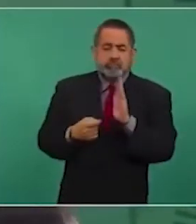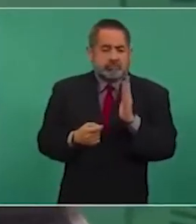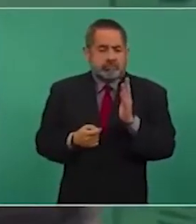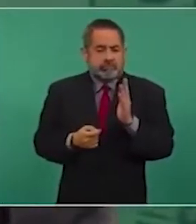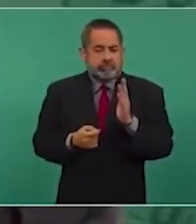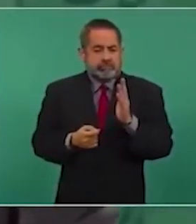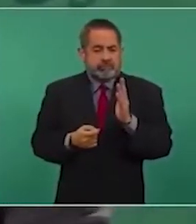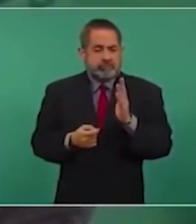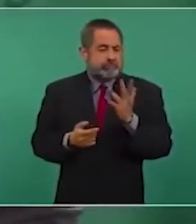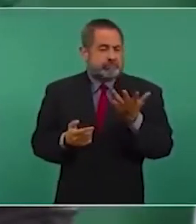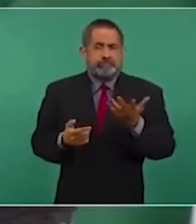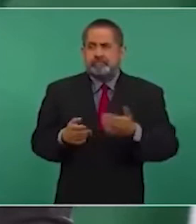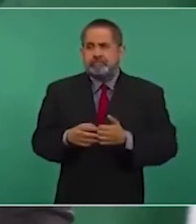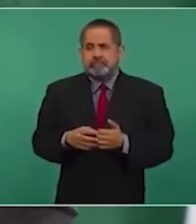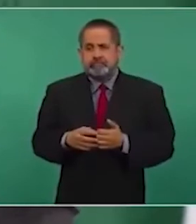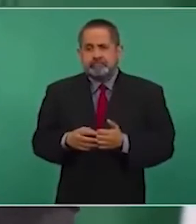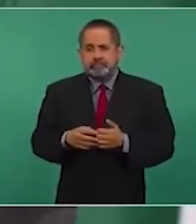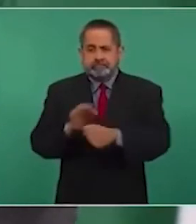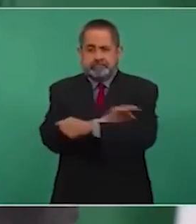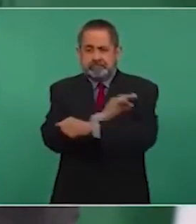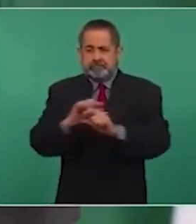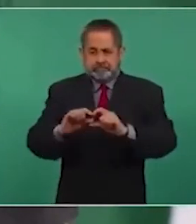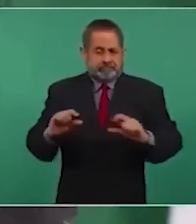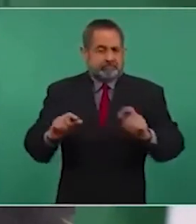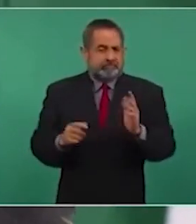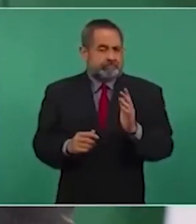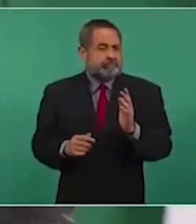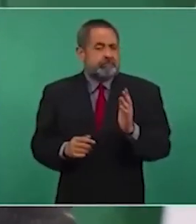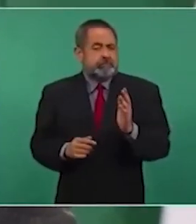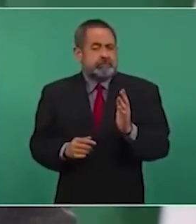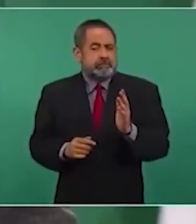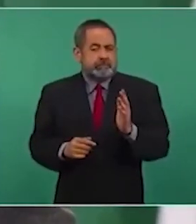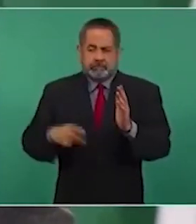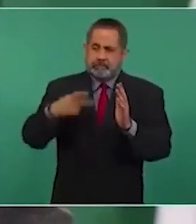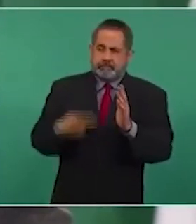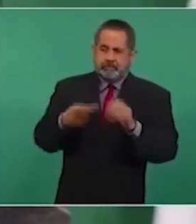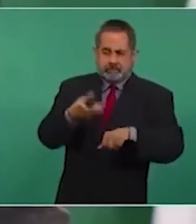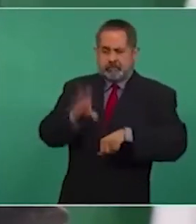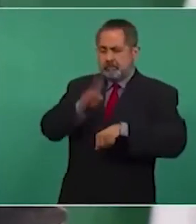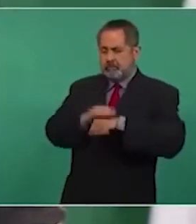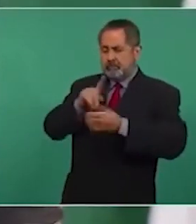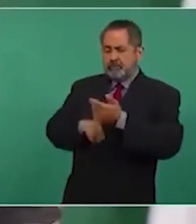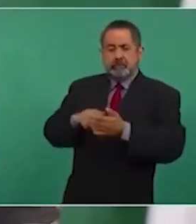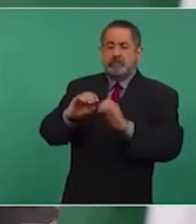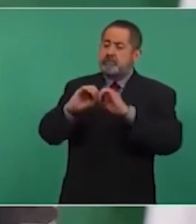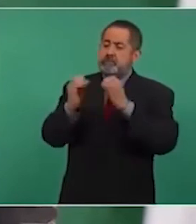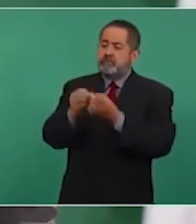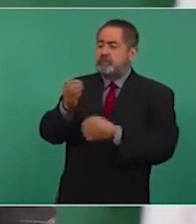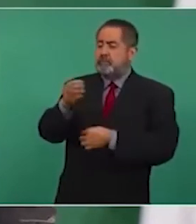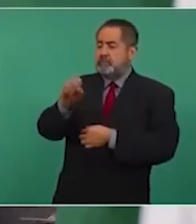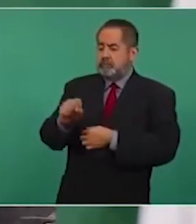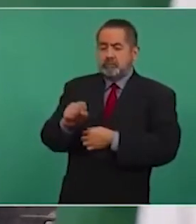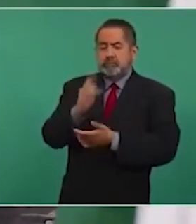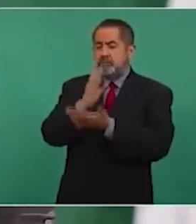vacunas autorizadas por la Organización Mundial de la Salud.